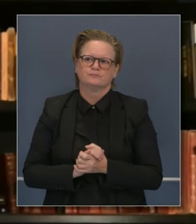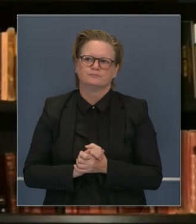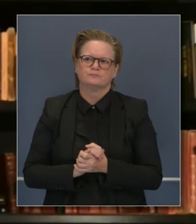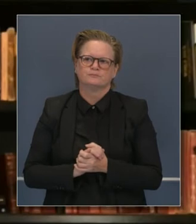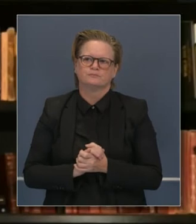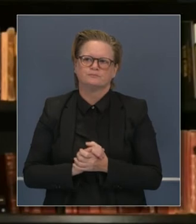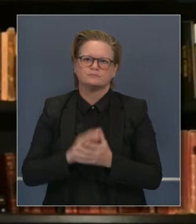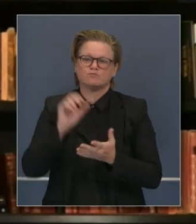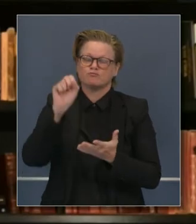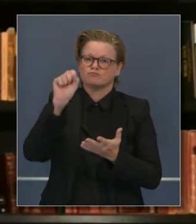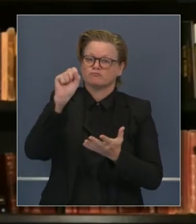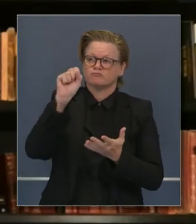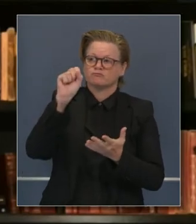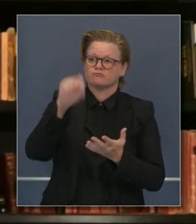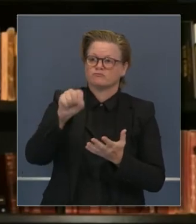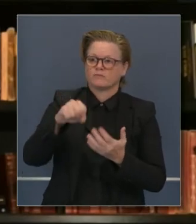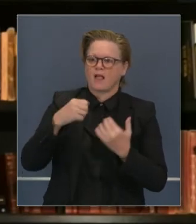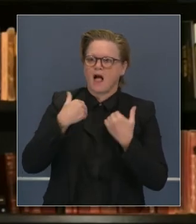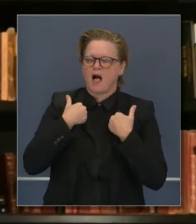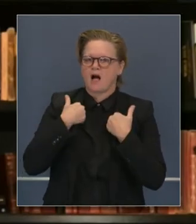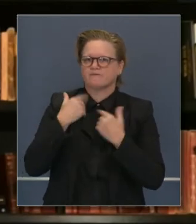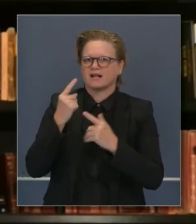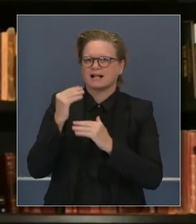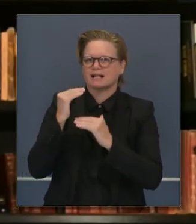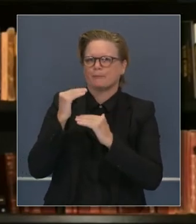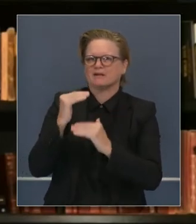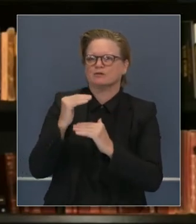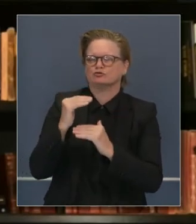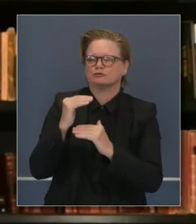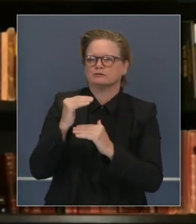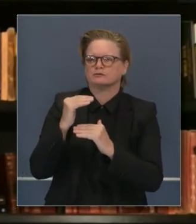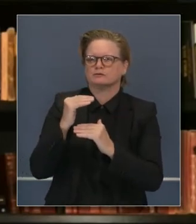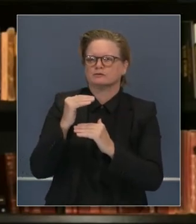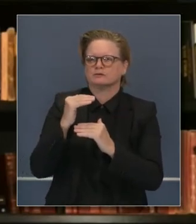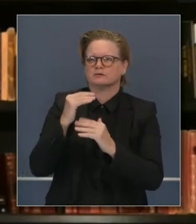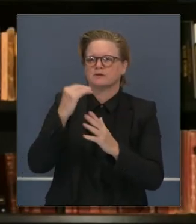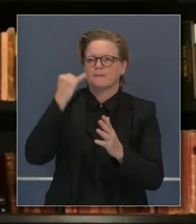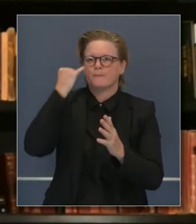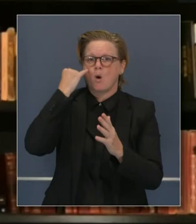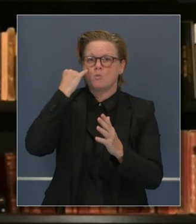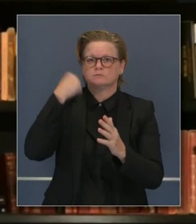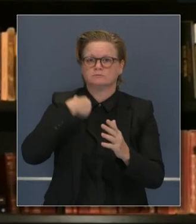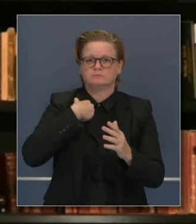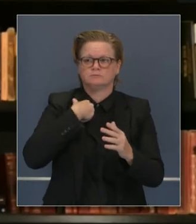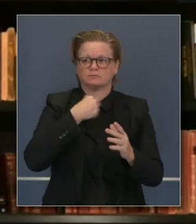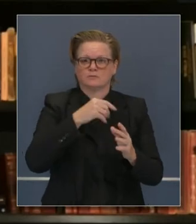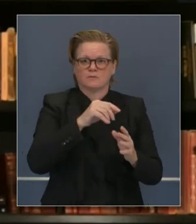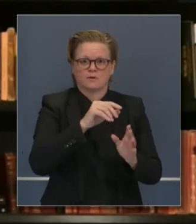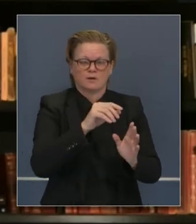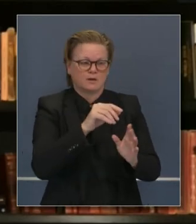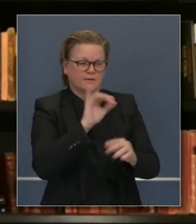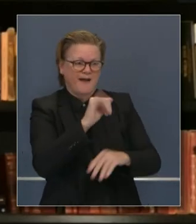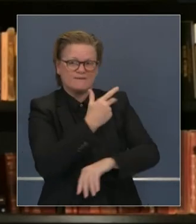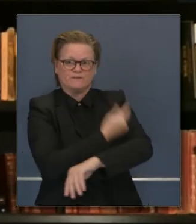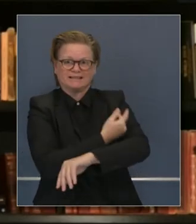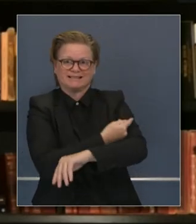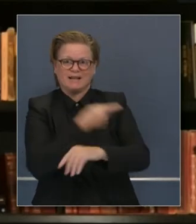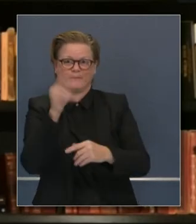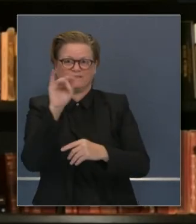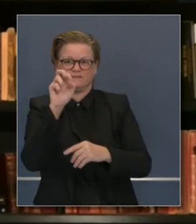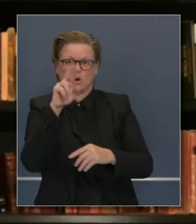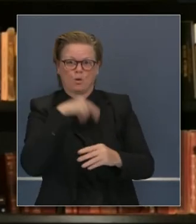limitaciones, hay cuestiones. Una vez que se abran estas cajas de almacenaje frío, qué tan rápidamente se tiene que